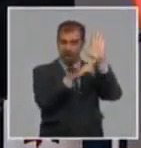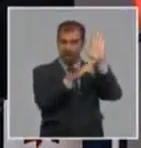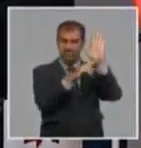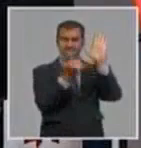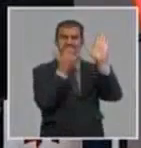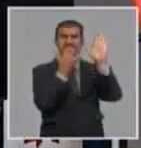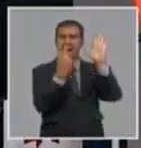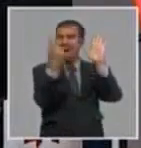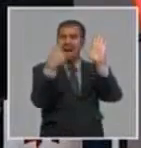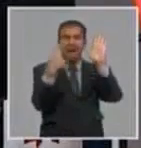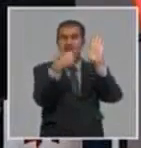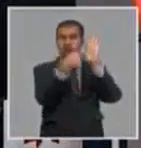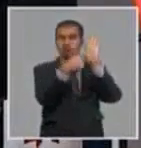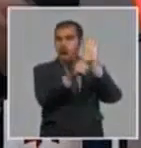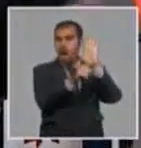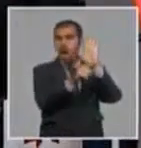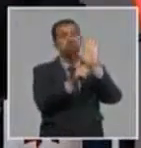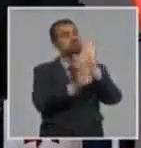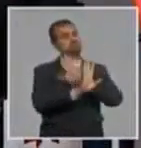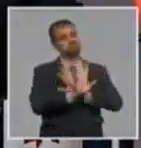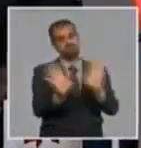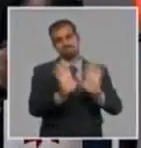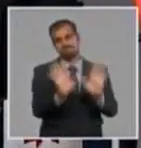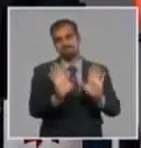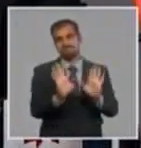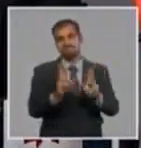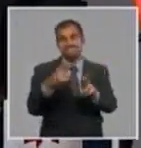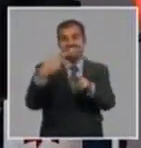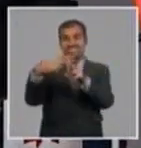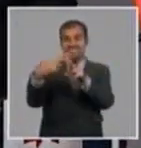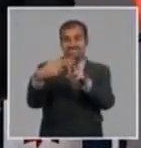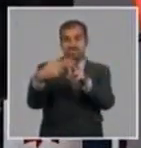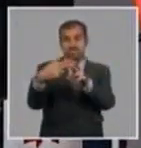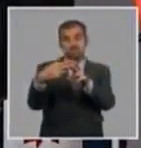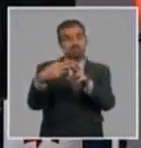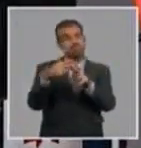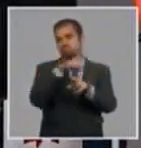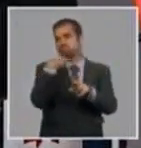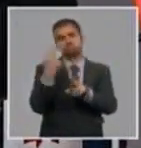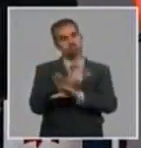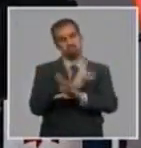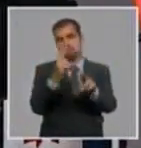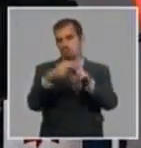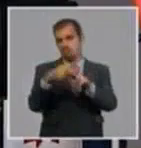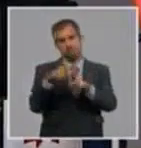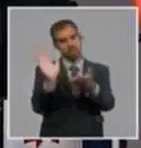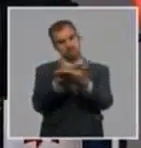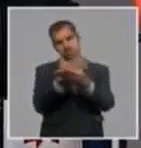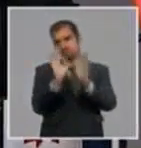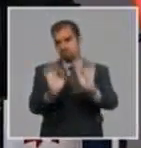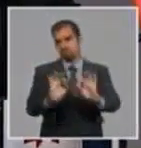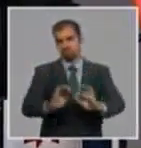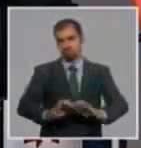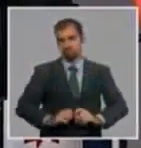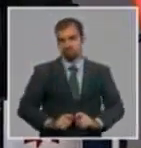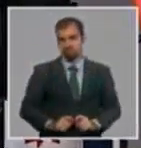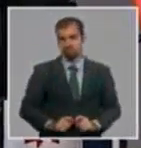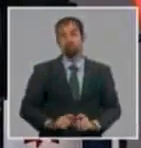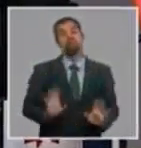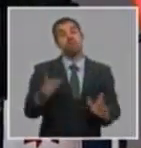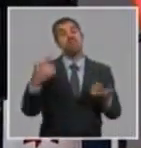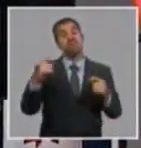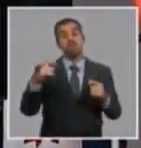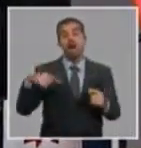que perder esa benevolencia, esas preventas, las pierde, y eso hace que tenga que todos los años